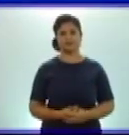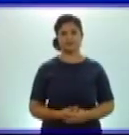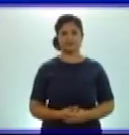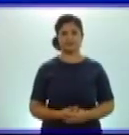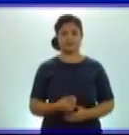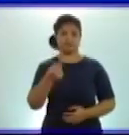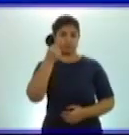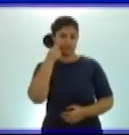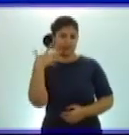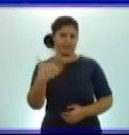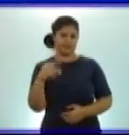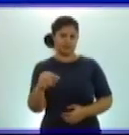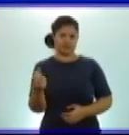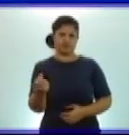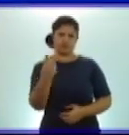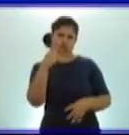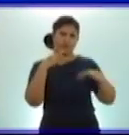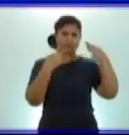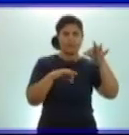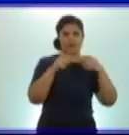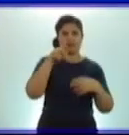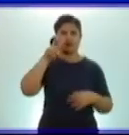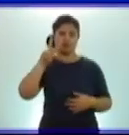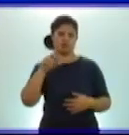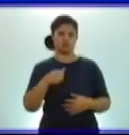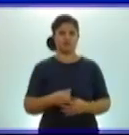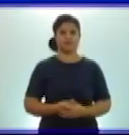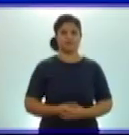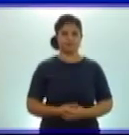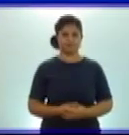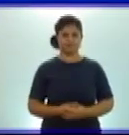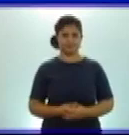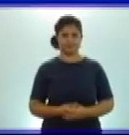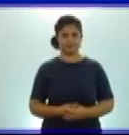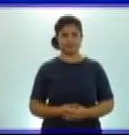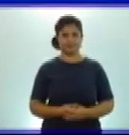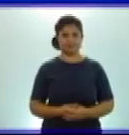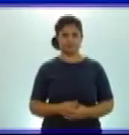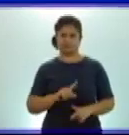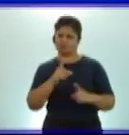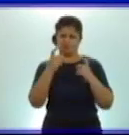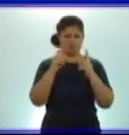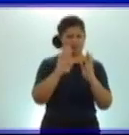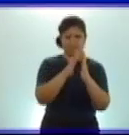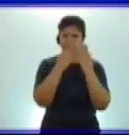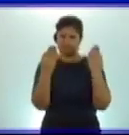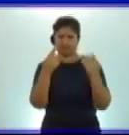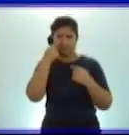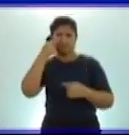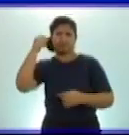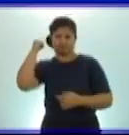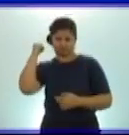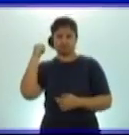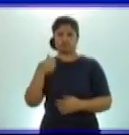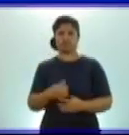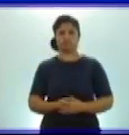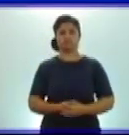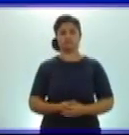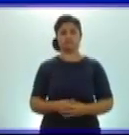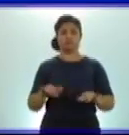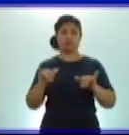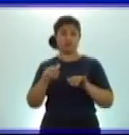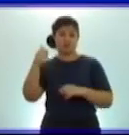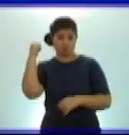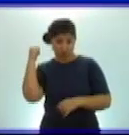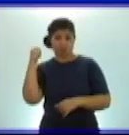página 12 del cuaderno de trabajo. No necesitan abrir el cuaderno, lo tienen en pantalla. Tal y como está en